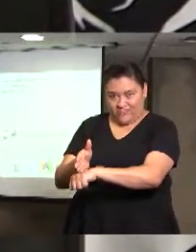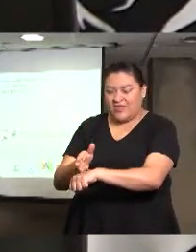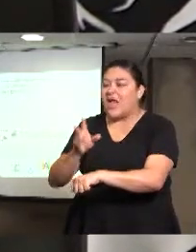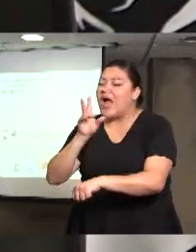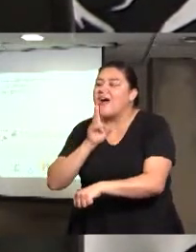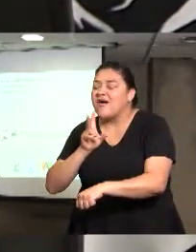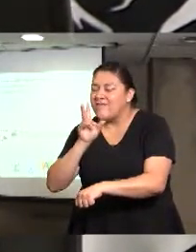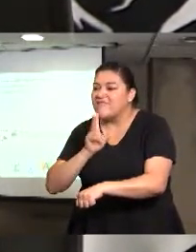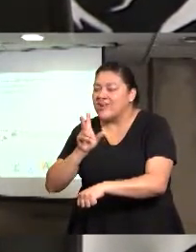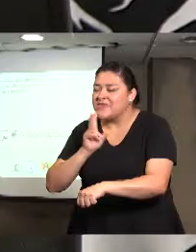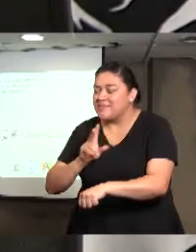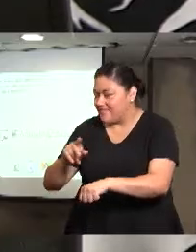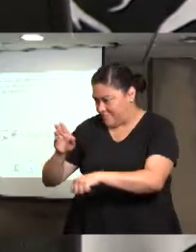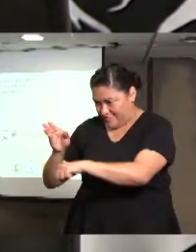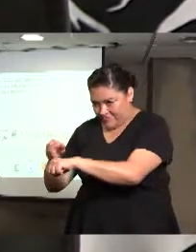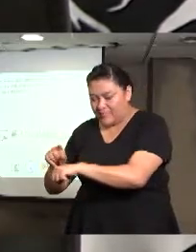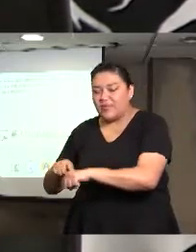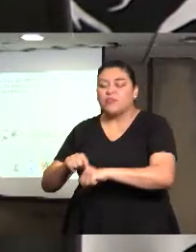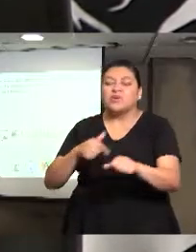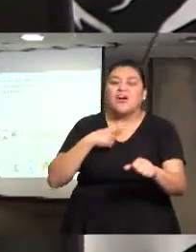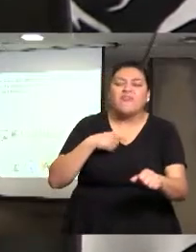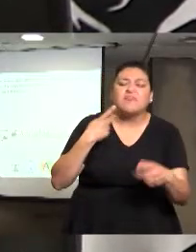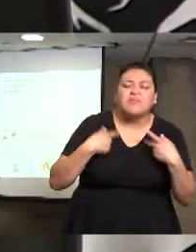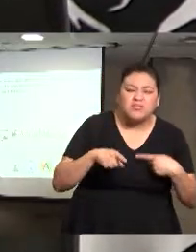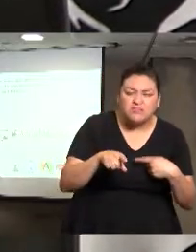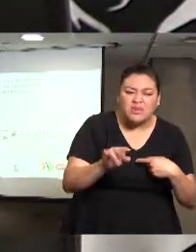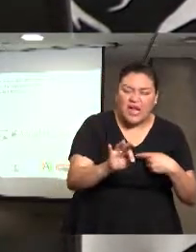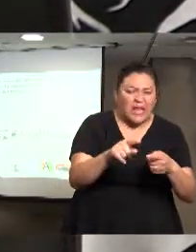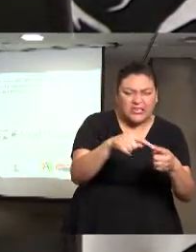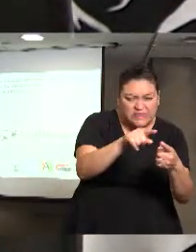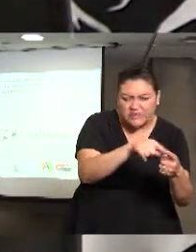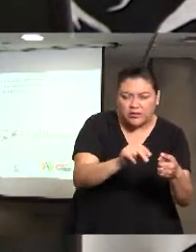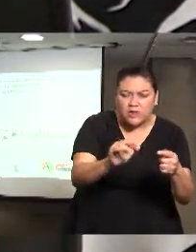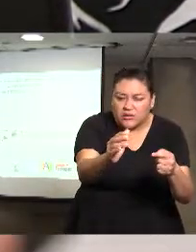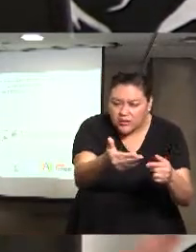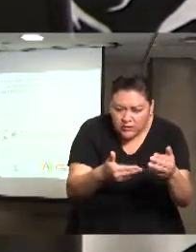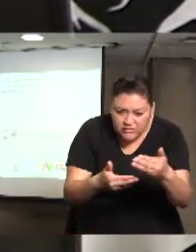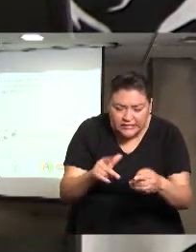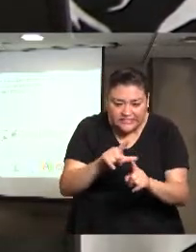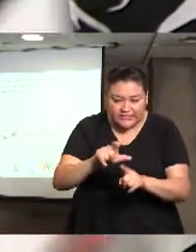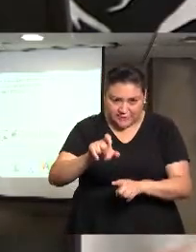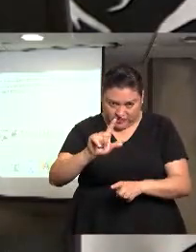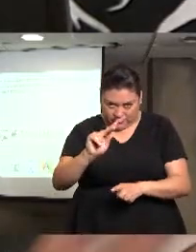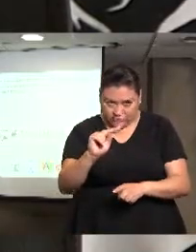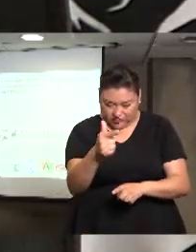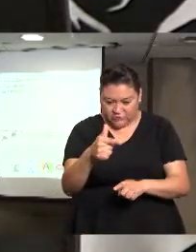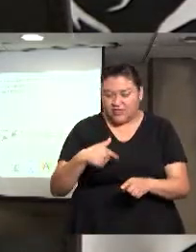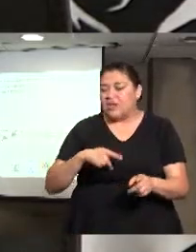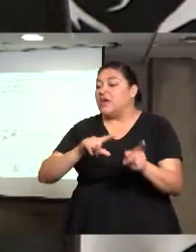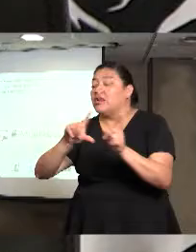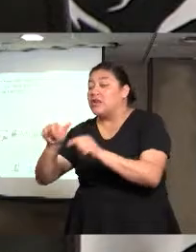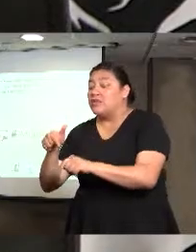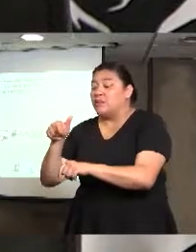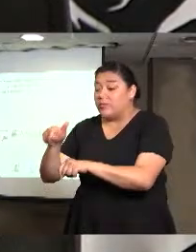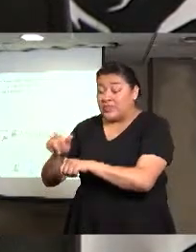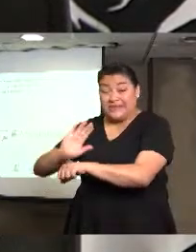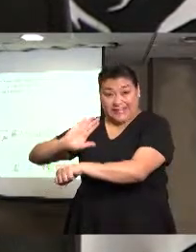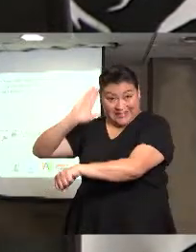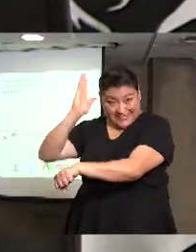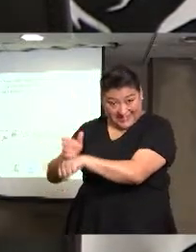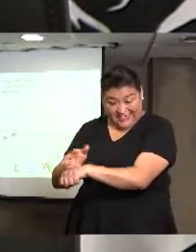caso de trata de personas que tienen que ver con 786 en todo el país, y después hablamos de la 182,